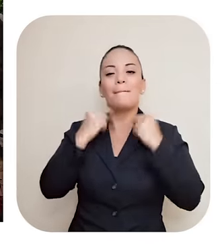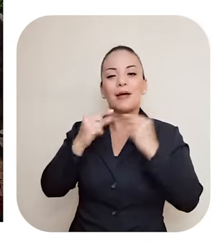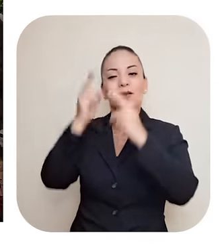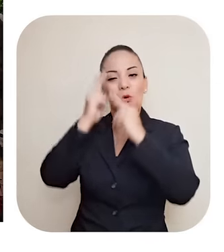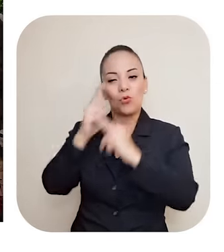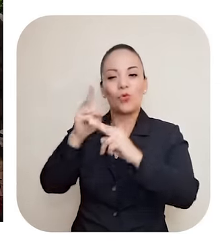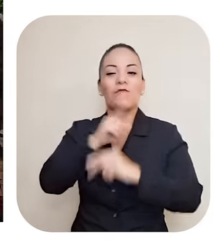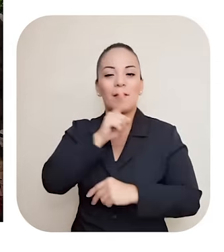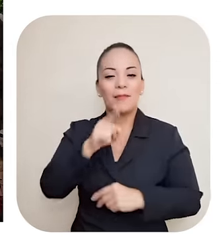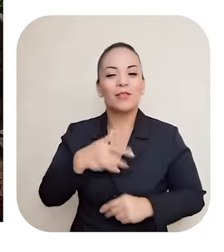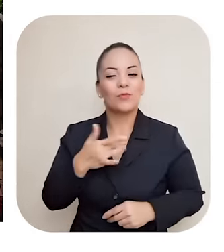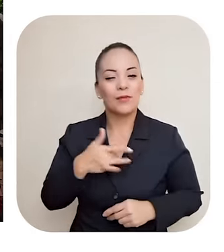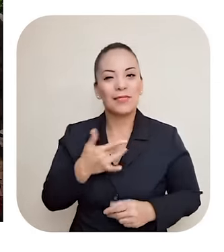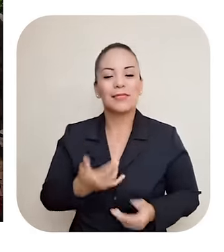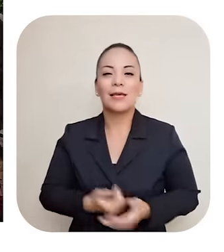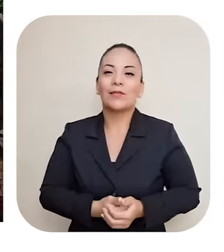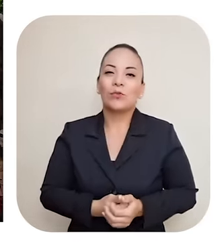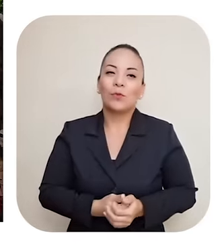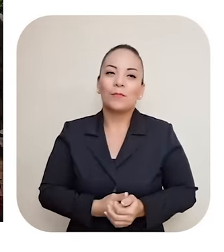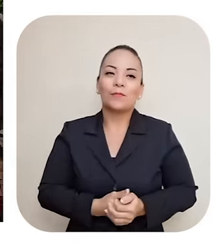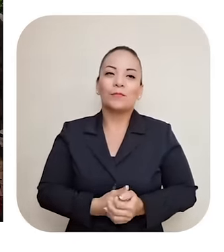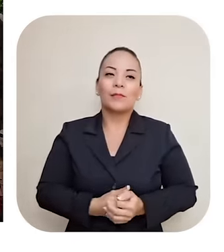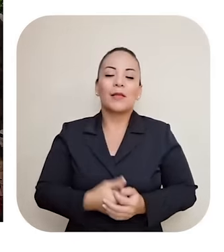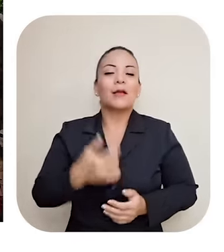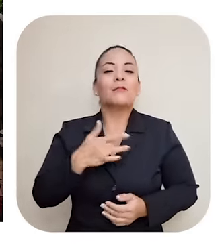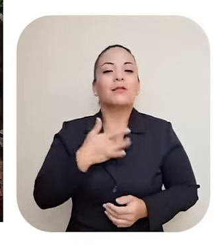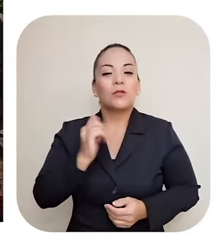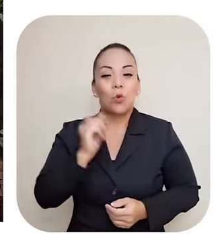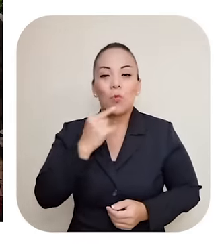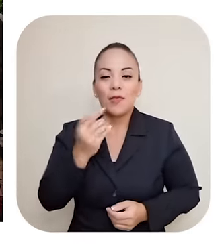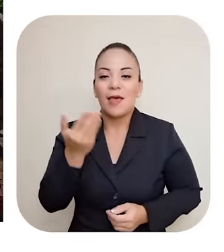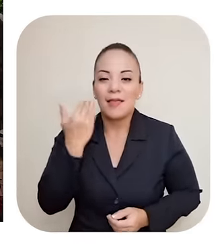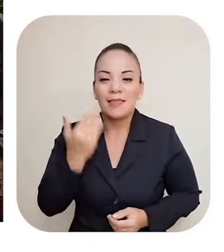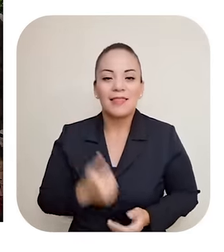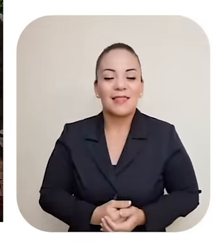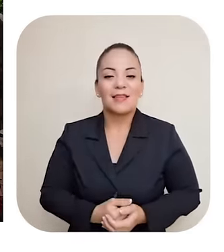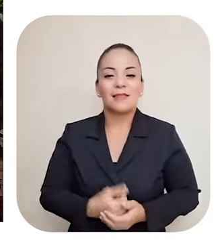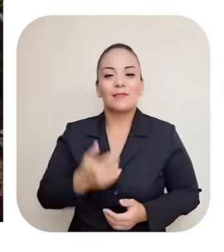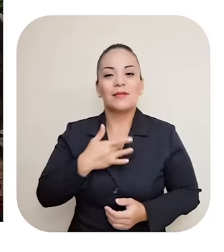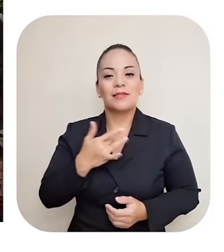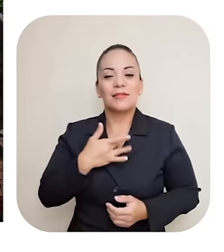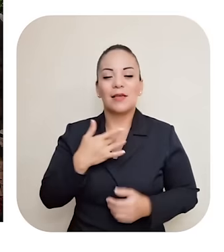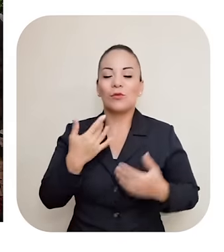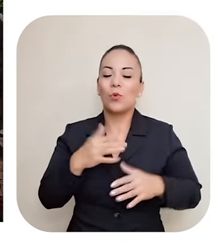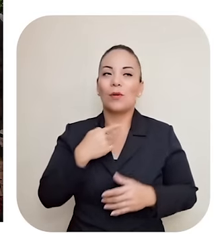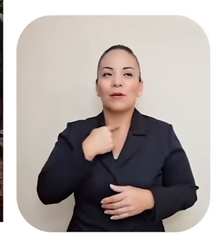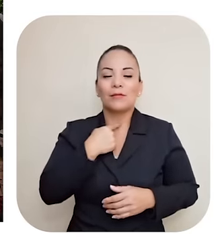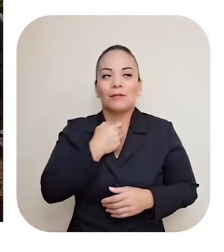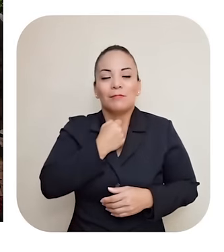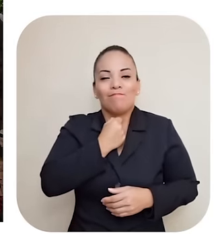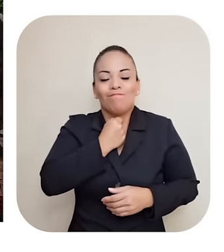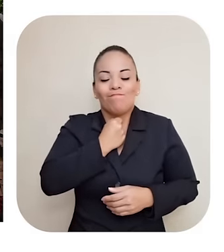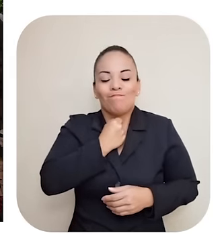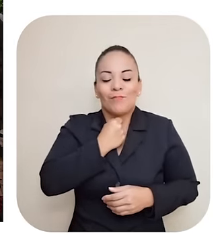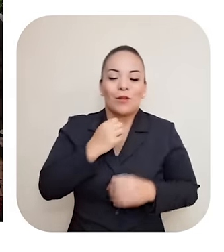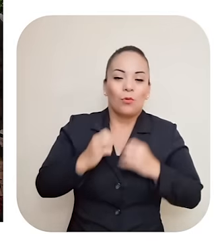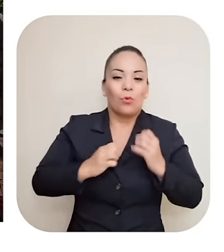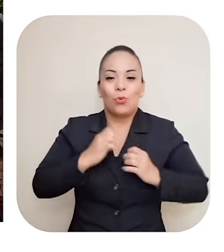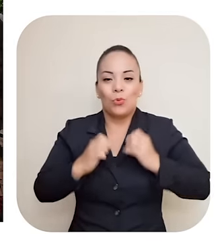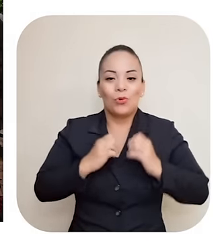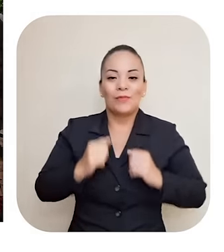Yo me siento Le digo Con Como dije antes Con un abejón en el buche